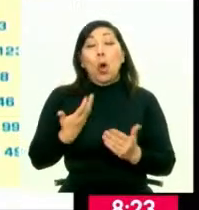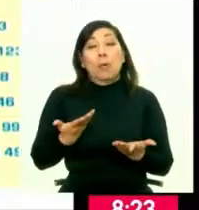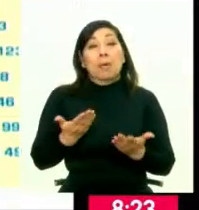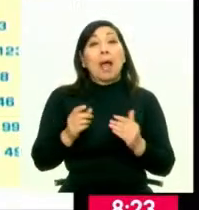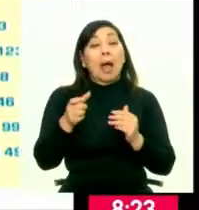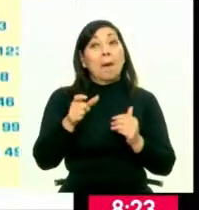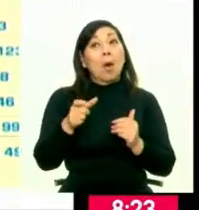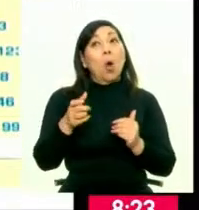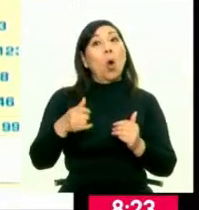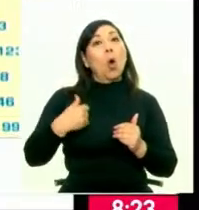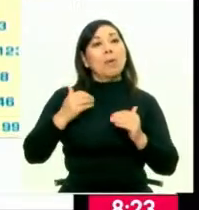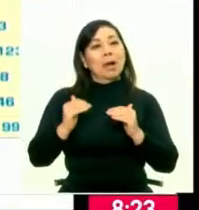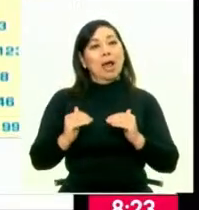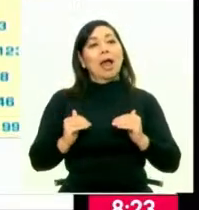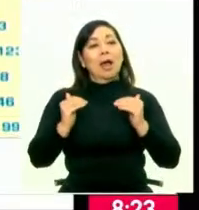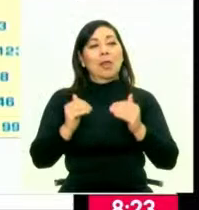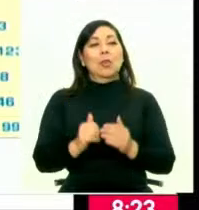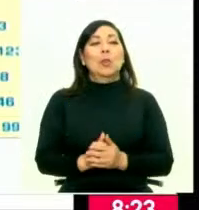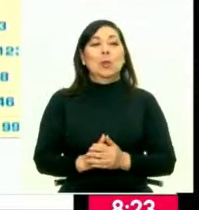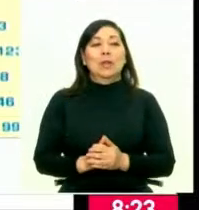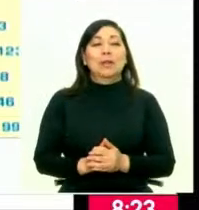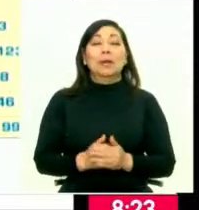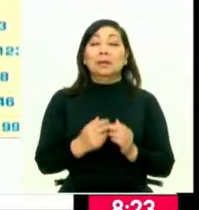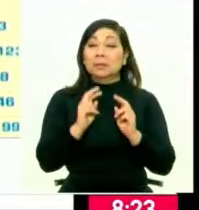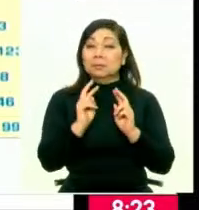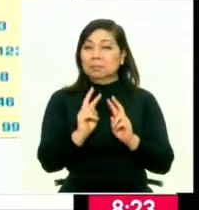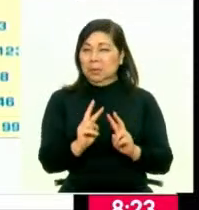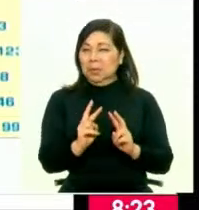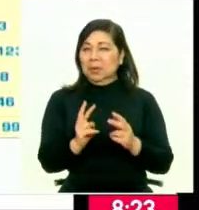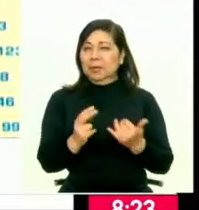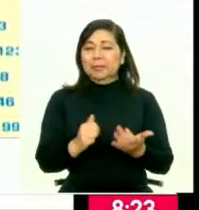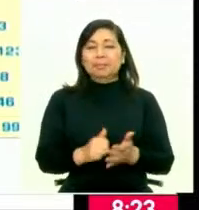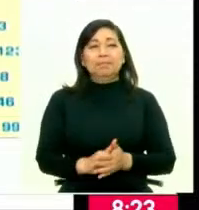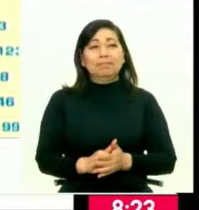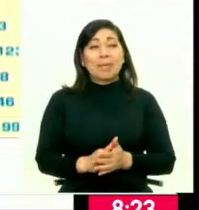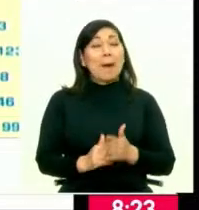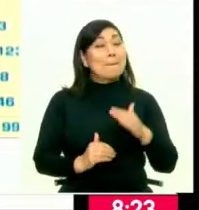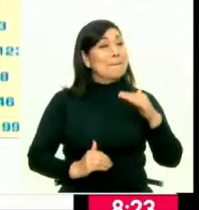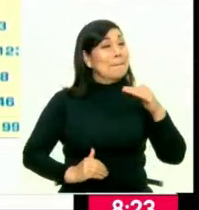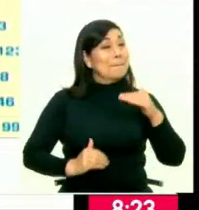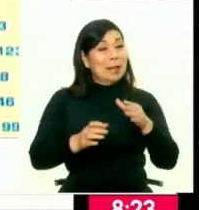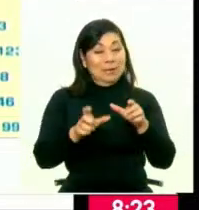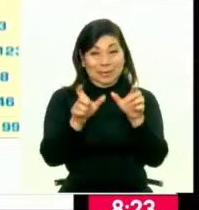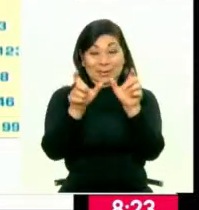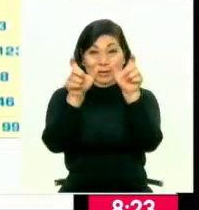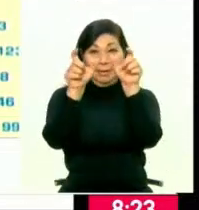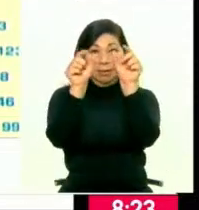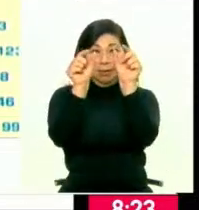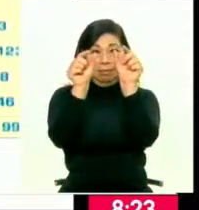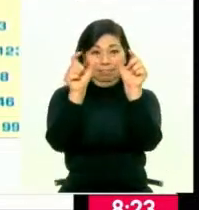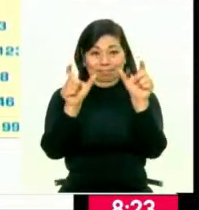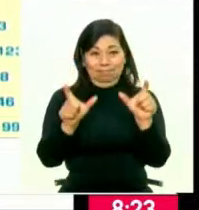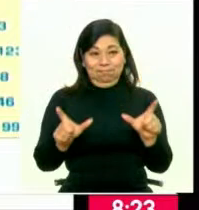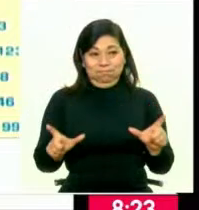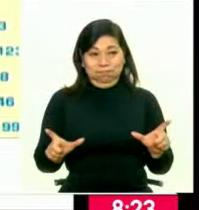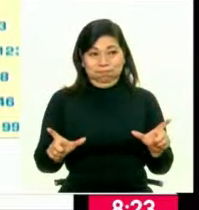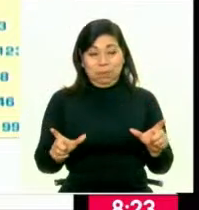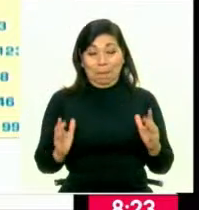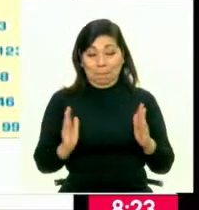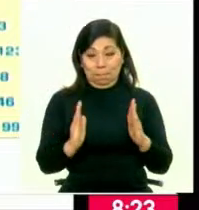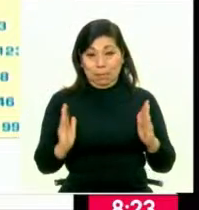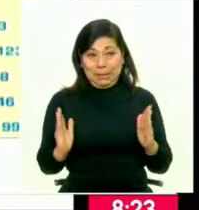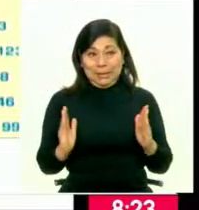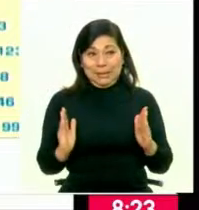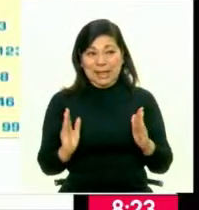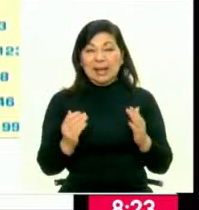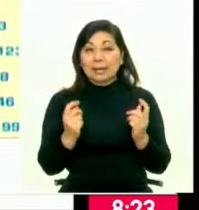adulta joven. Pero, por lo que podemos notar aquí, la parte más ancha, digamos, son la mayor cantidad de personas